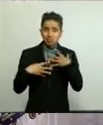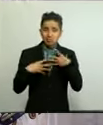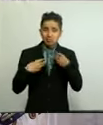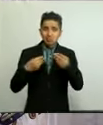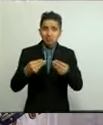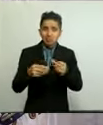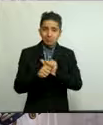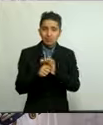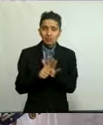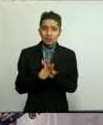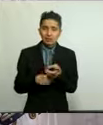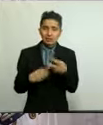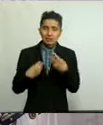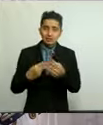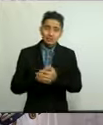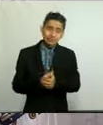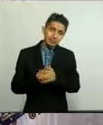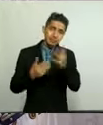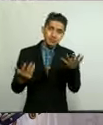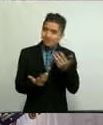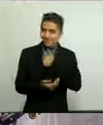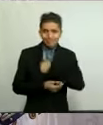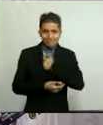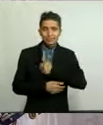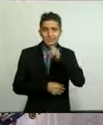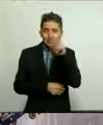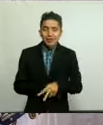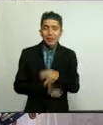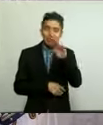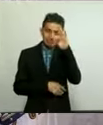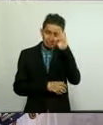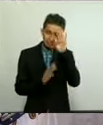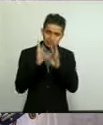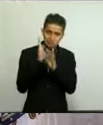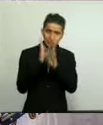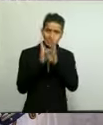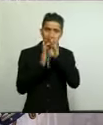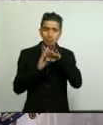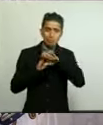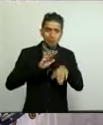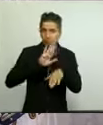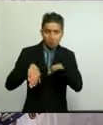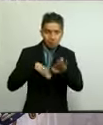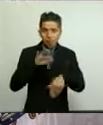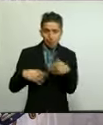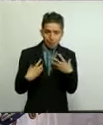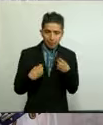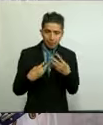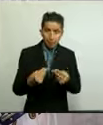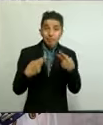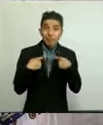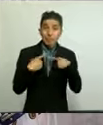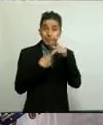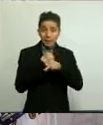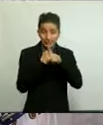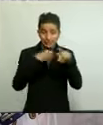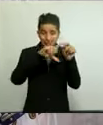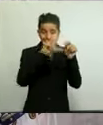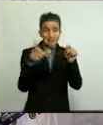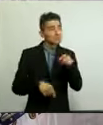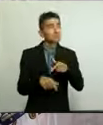COVID. desafortunadamente, la cifra de contagios y muertes en el país sigue